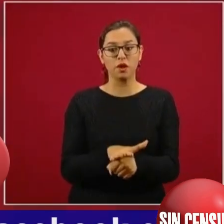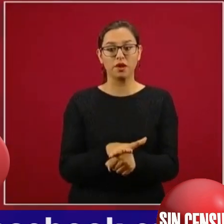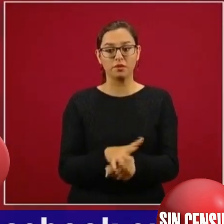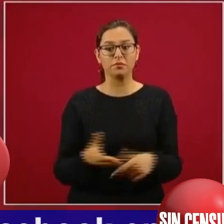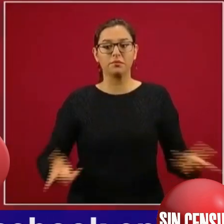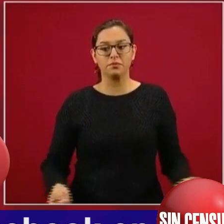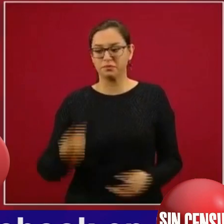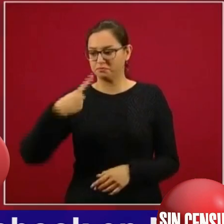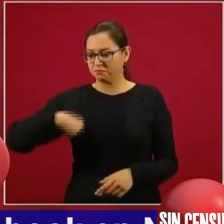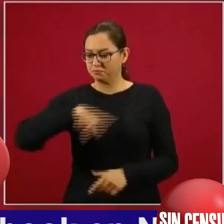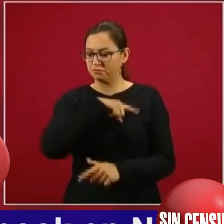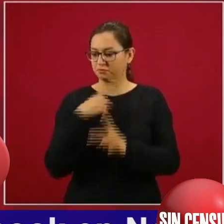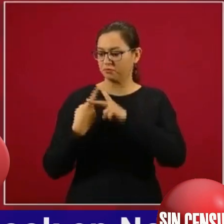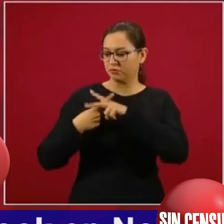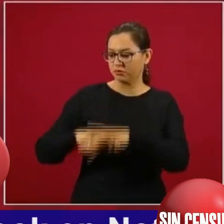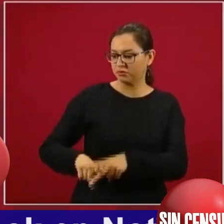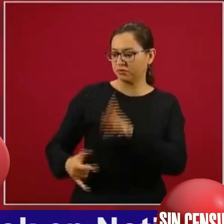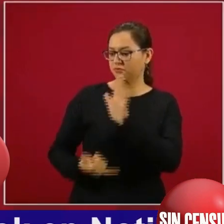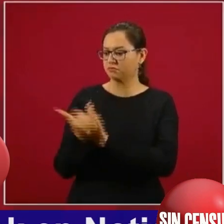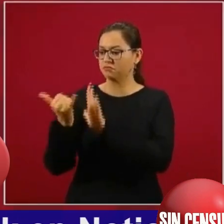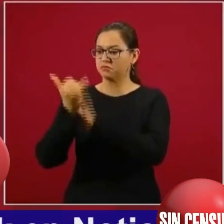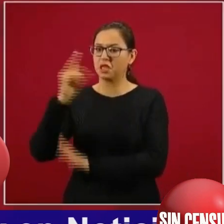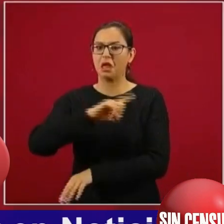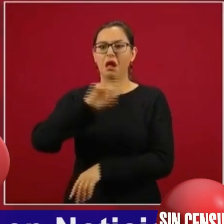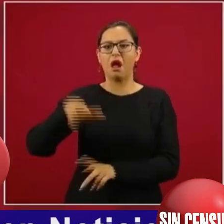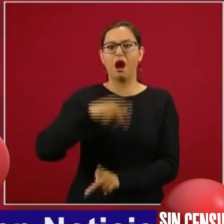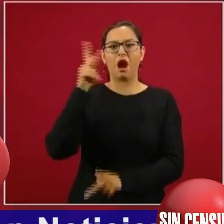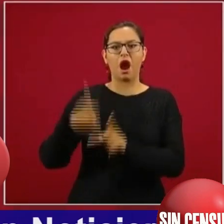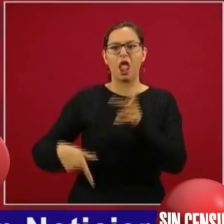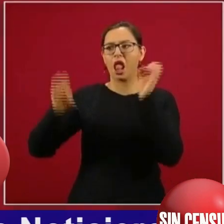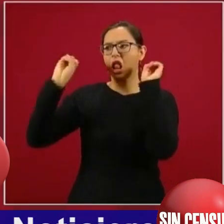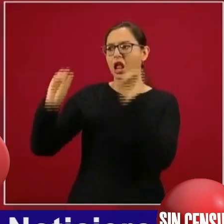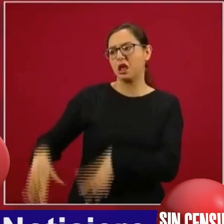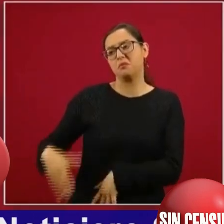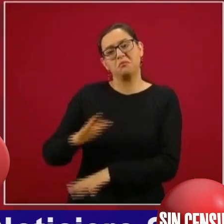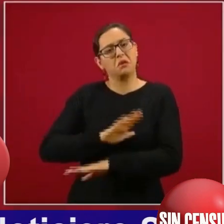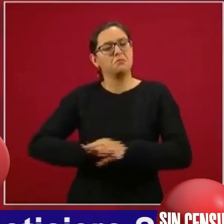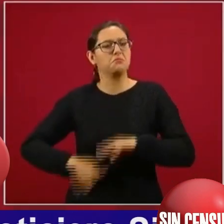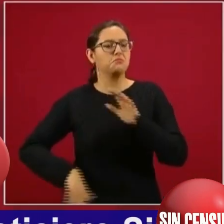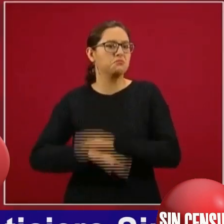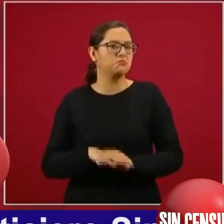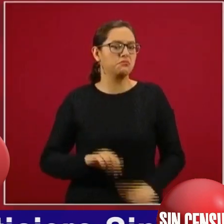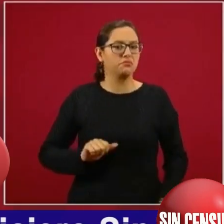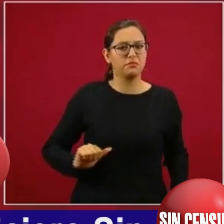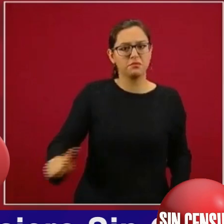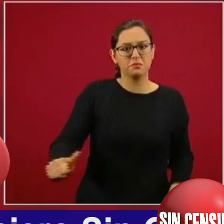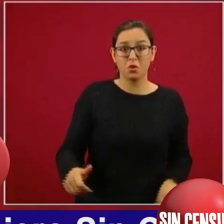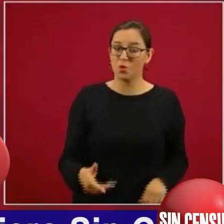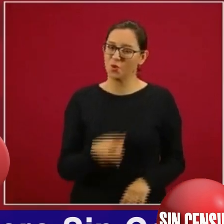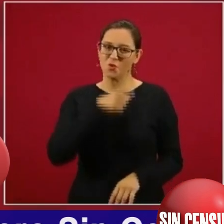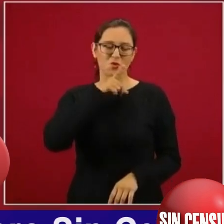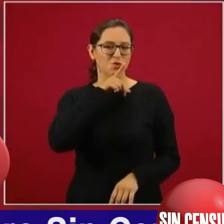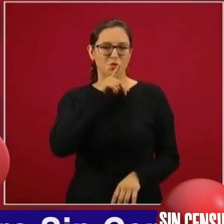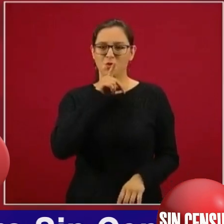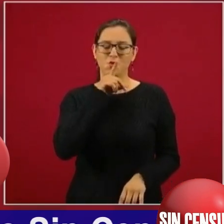ninguna obra en proceso cuando terminemos